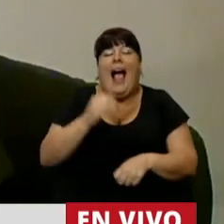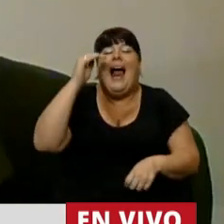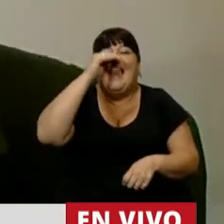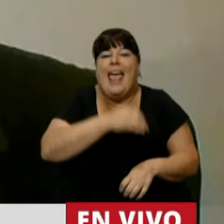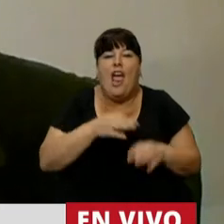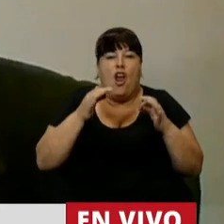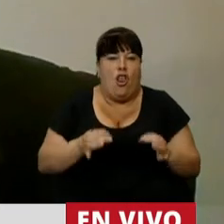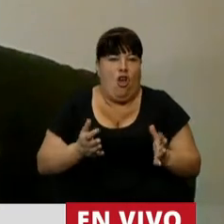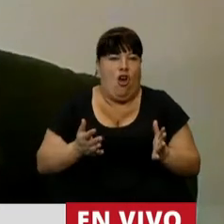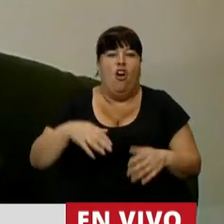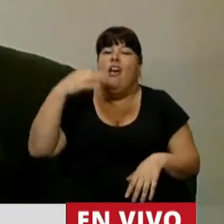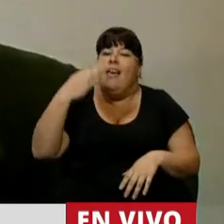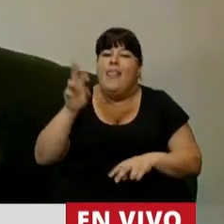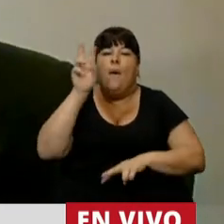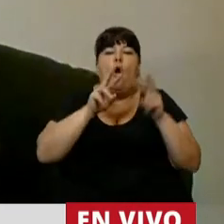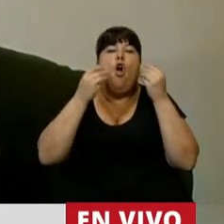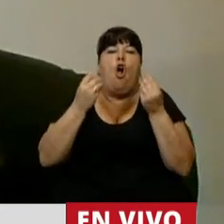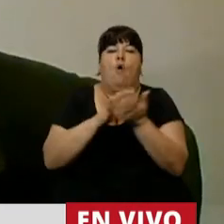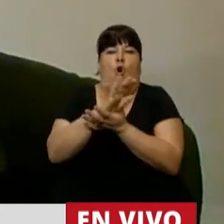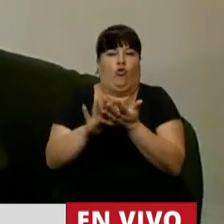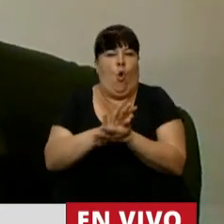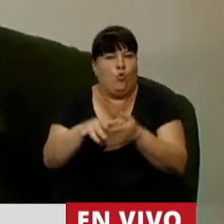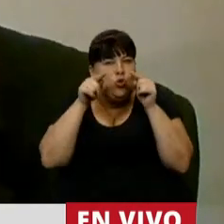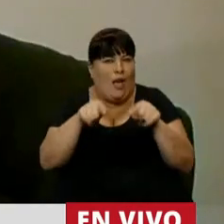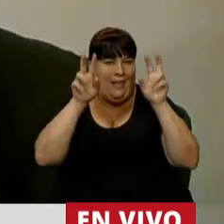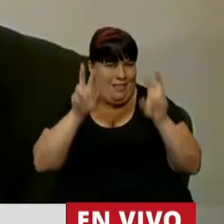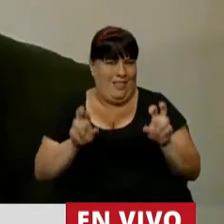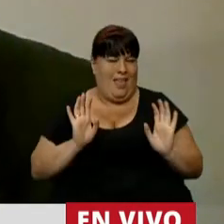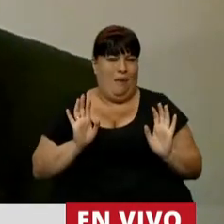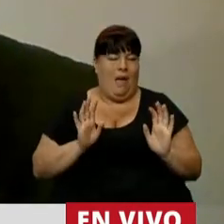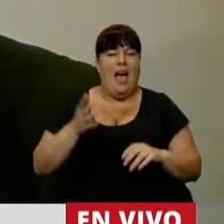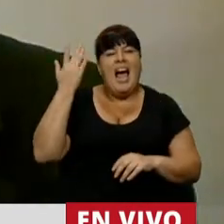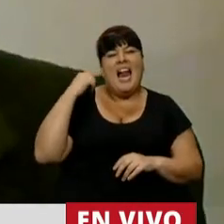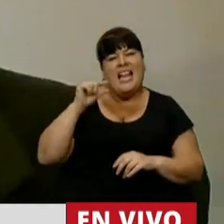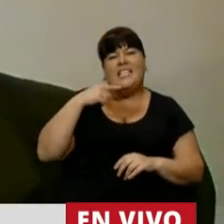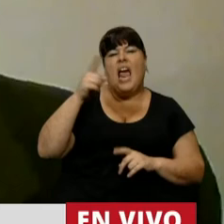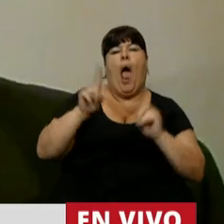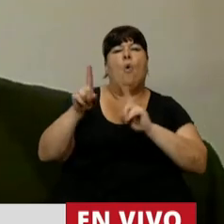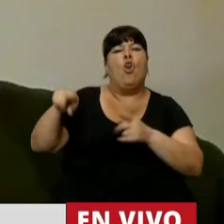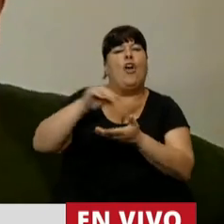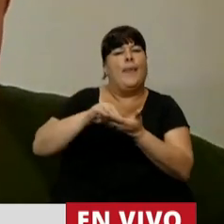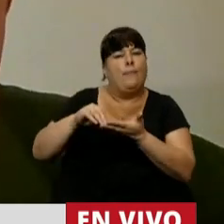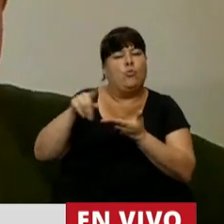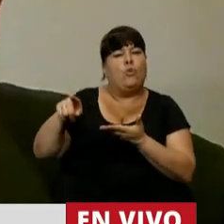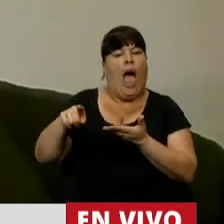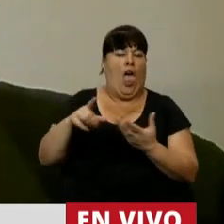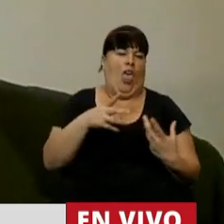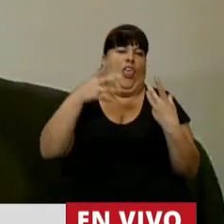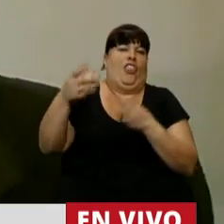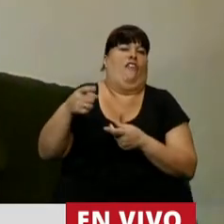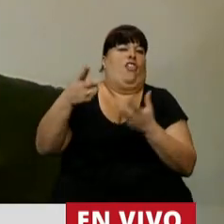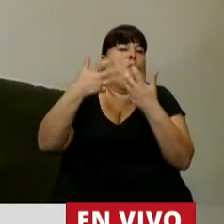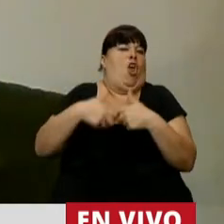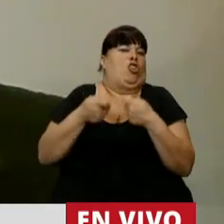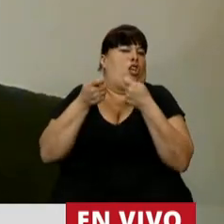negro tenemos que buscar cómo resolver eso recién escuchaba a uno de los diputados que defendía el